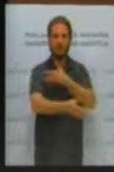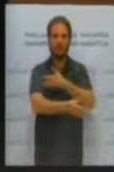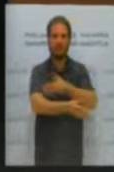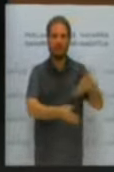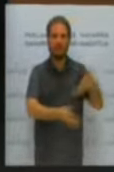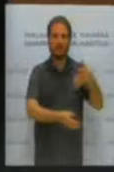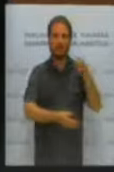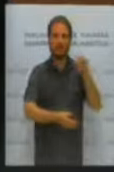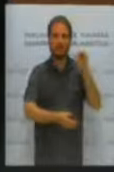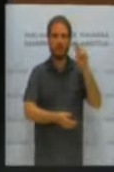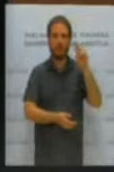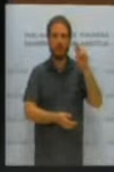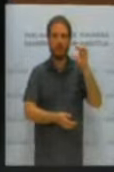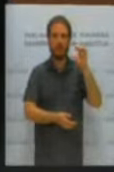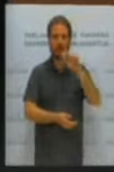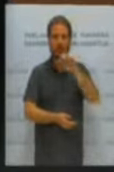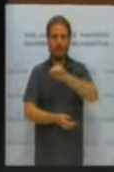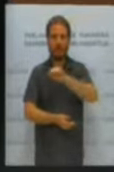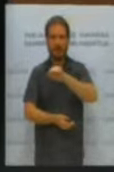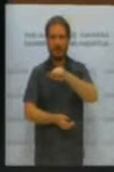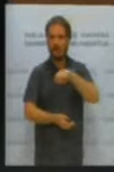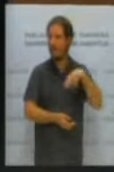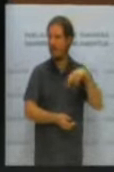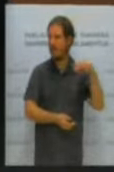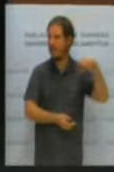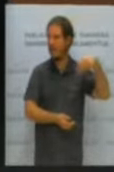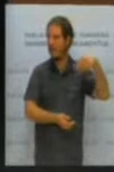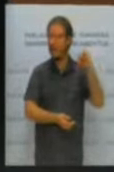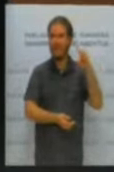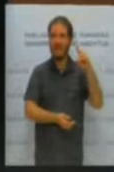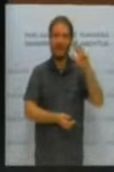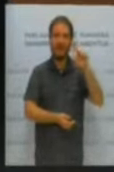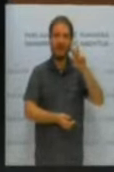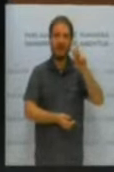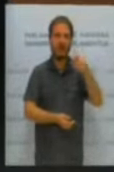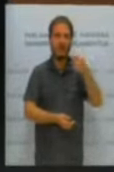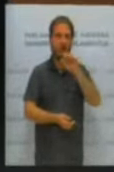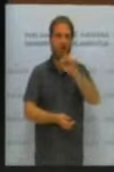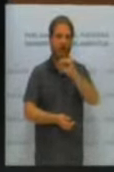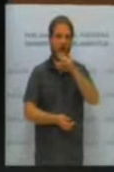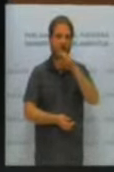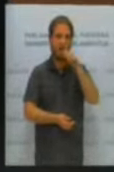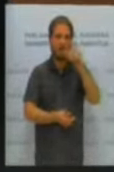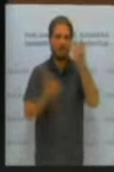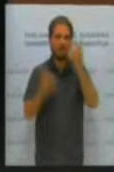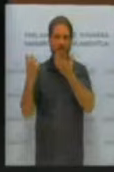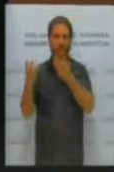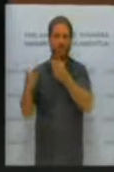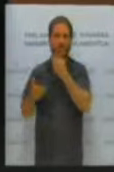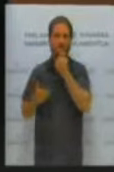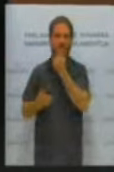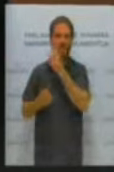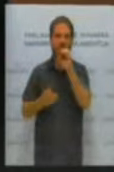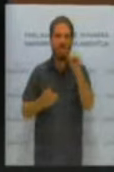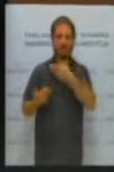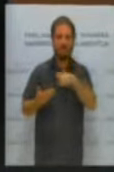Ortega, en Nicaragua, que está causando cientos, cientos de personas asesinadas.